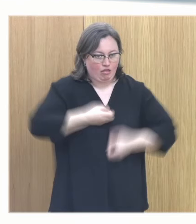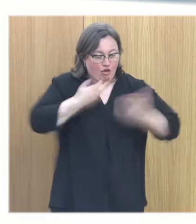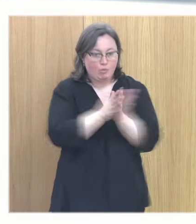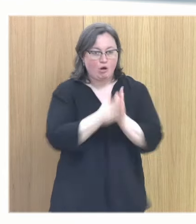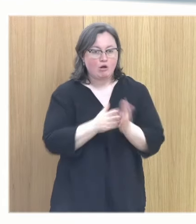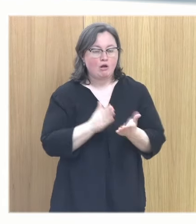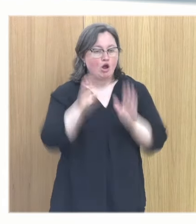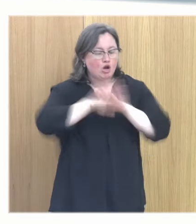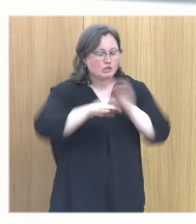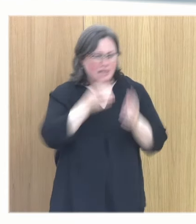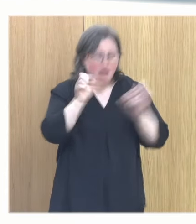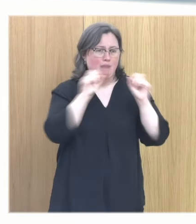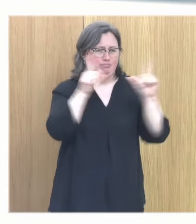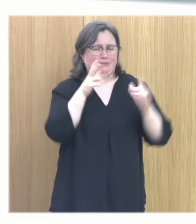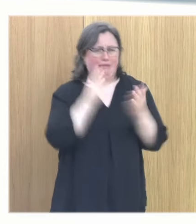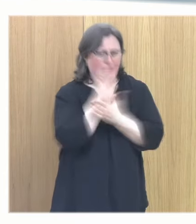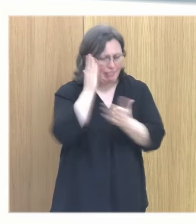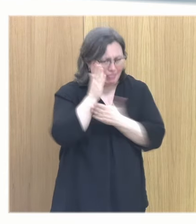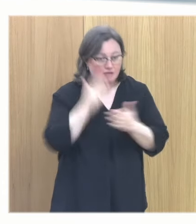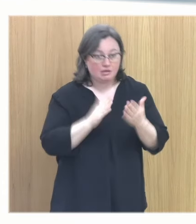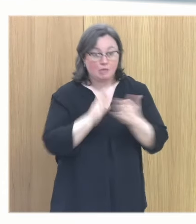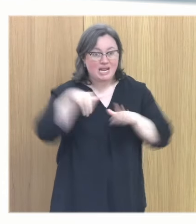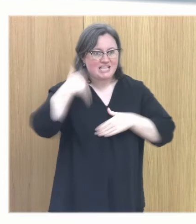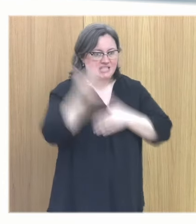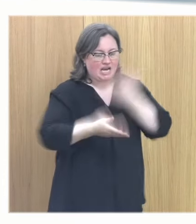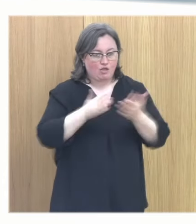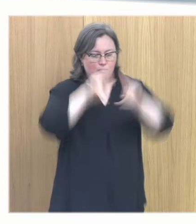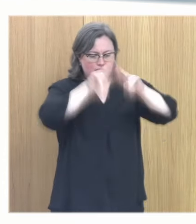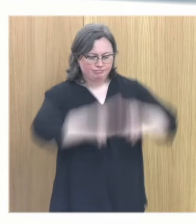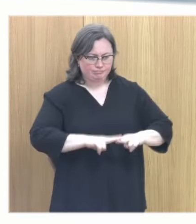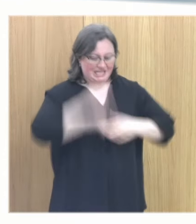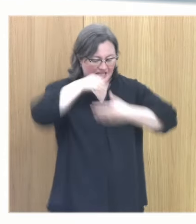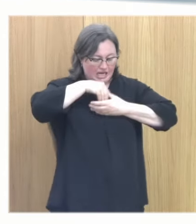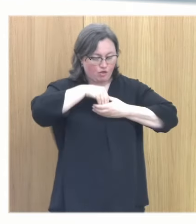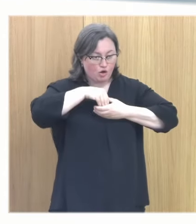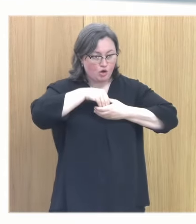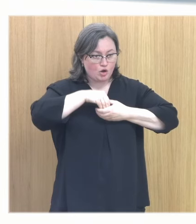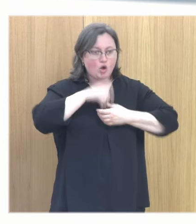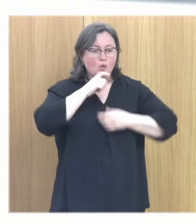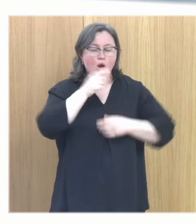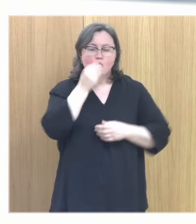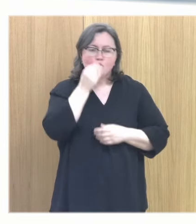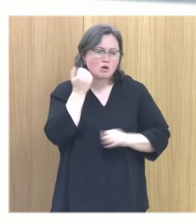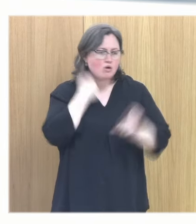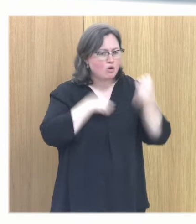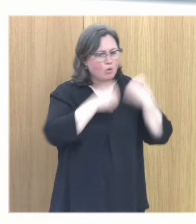levanta en medio de la noche gritando por externalización la gente evalúa la internalización como que buenos son